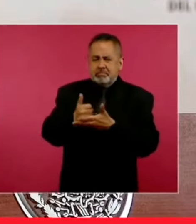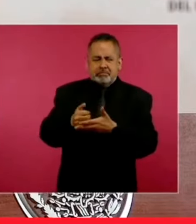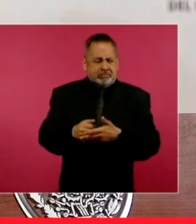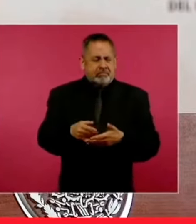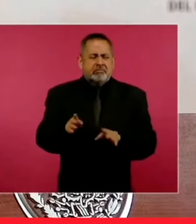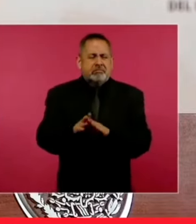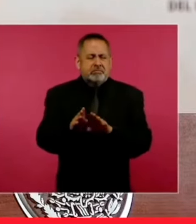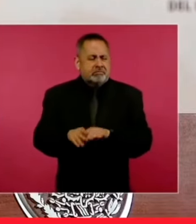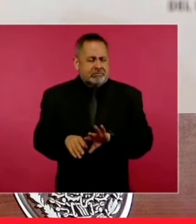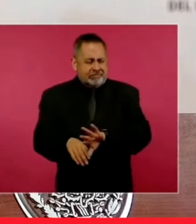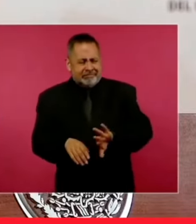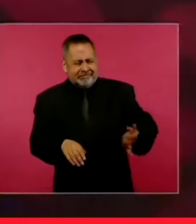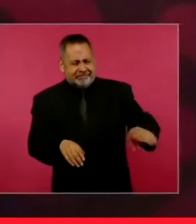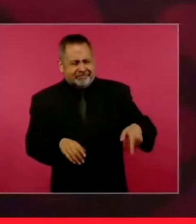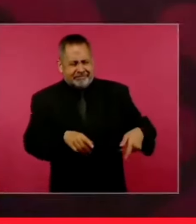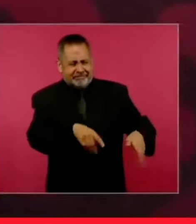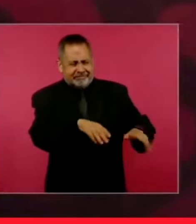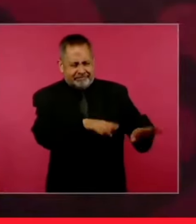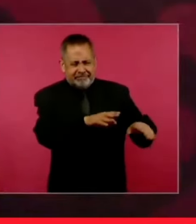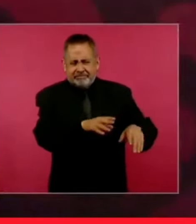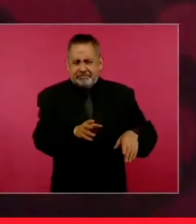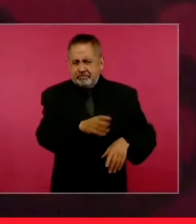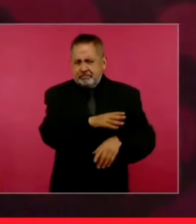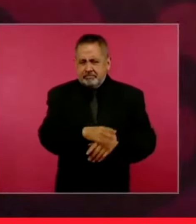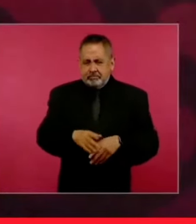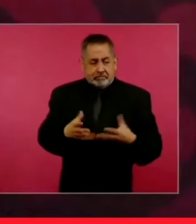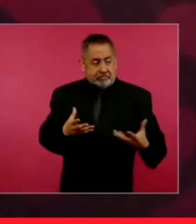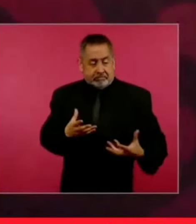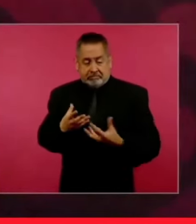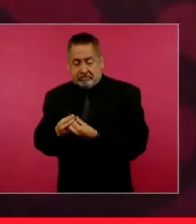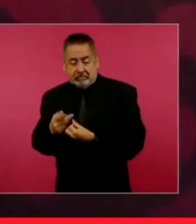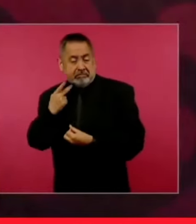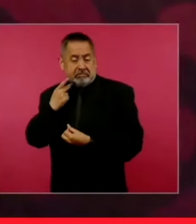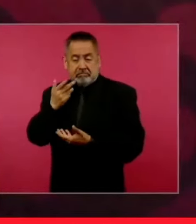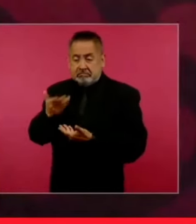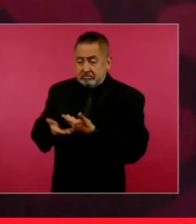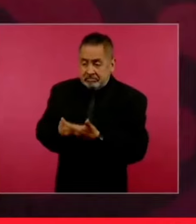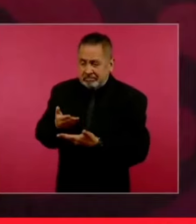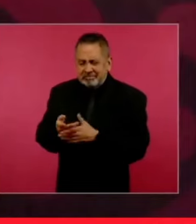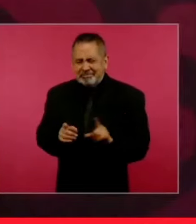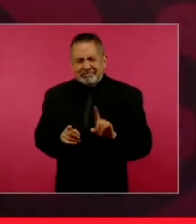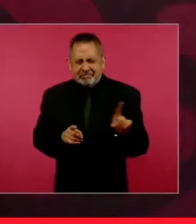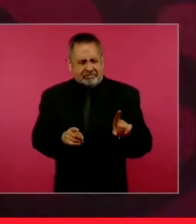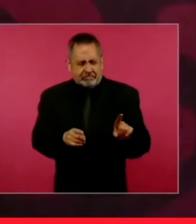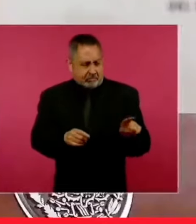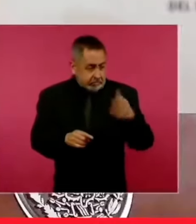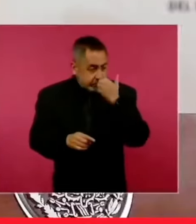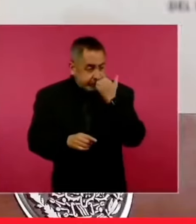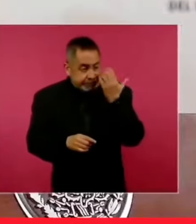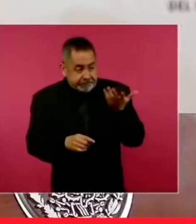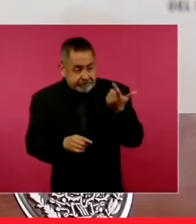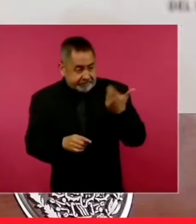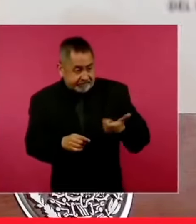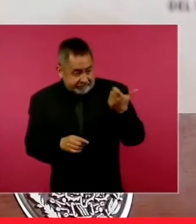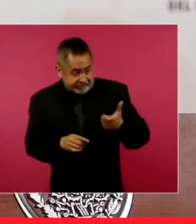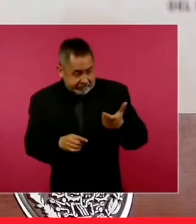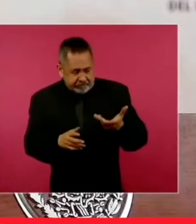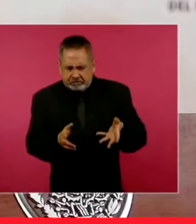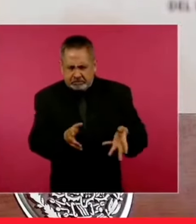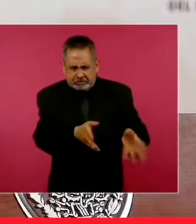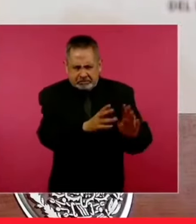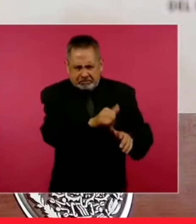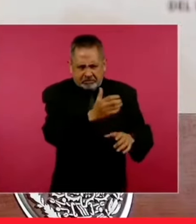a lado y no se dedique al servicio público, que no se dedique a la política.